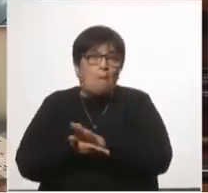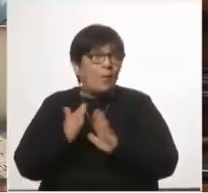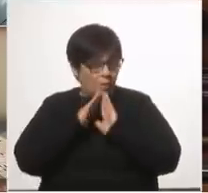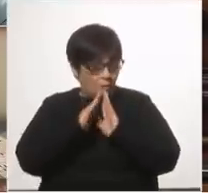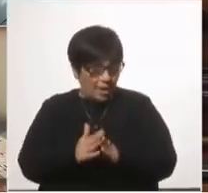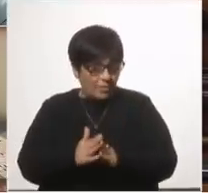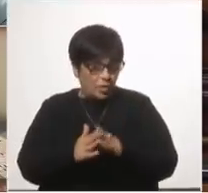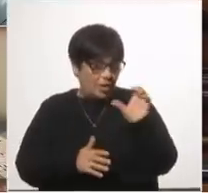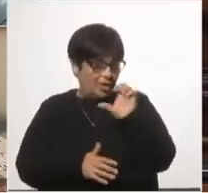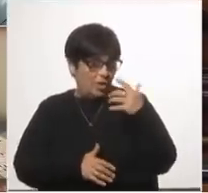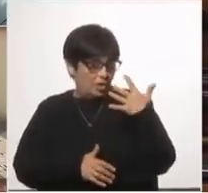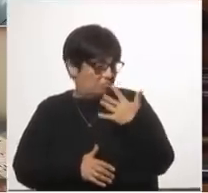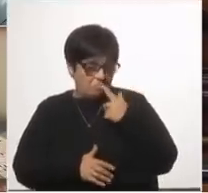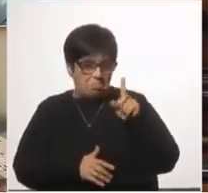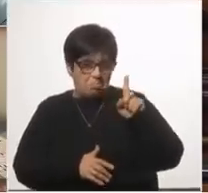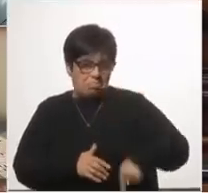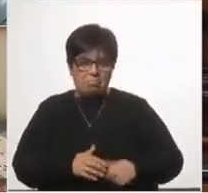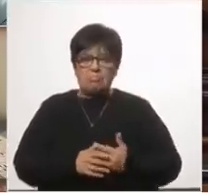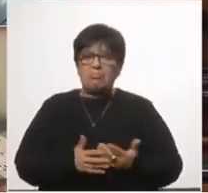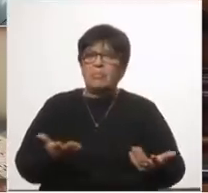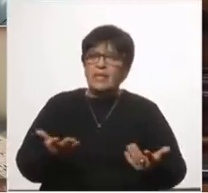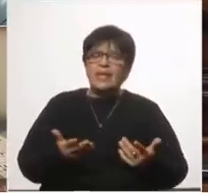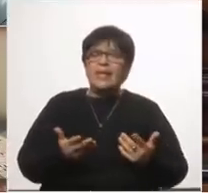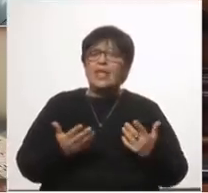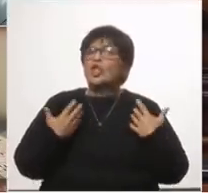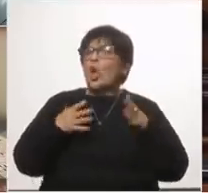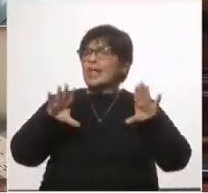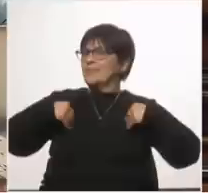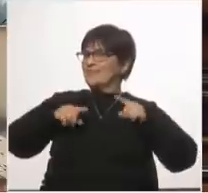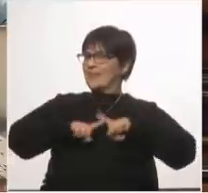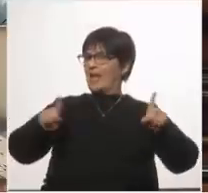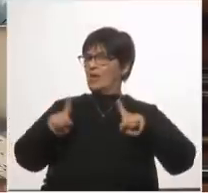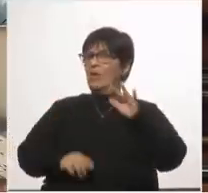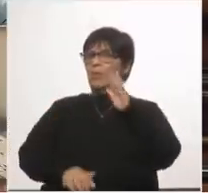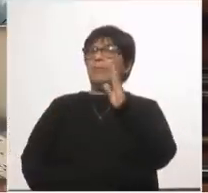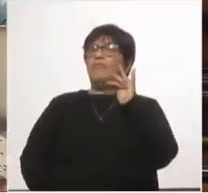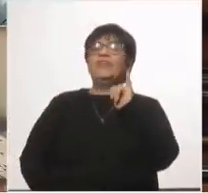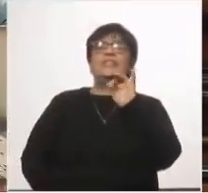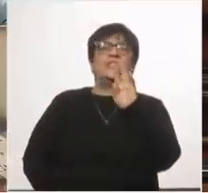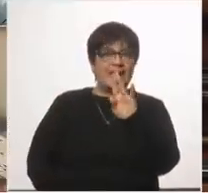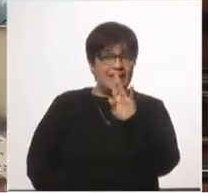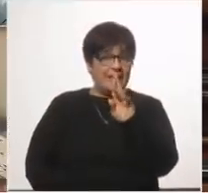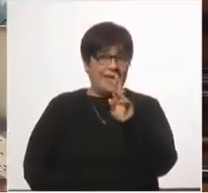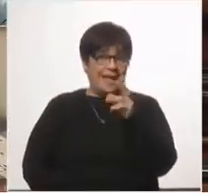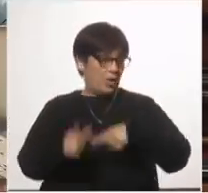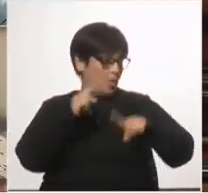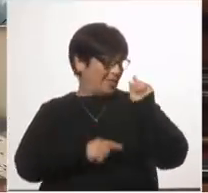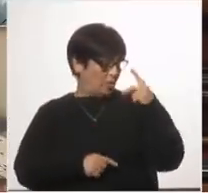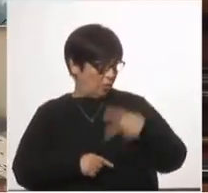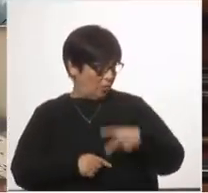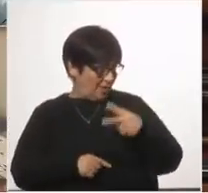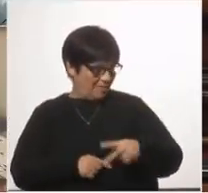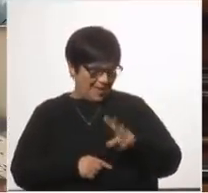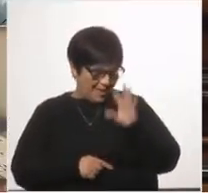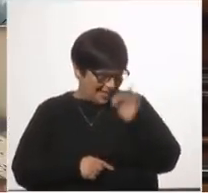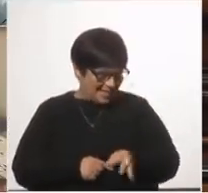¿con qué argumento se rechazó la propuesta de Pfizer en noviembre del 20 que se conoce recién un mes después